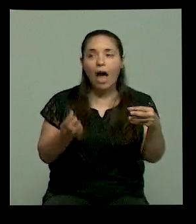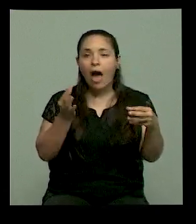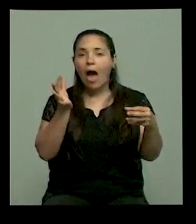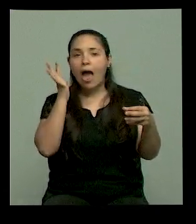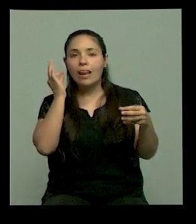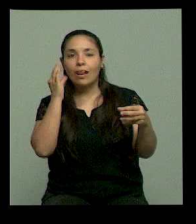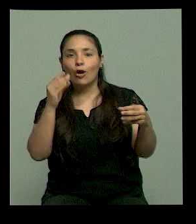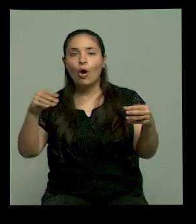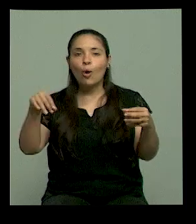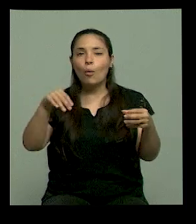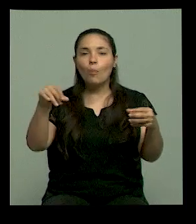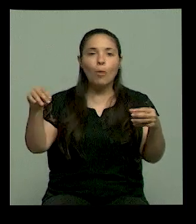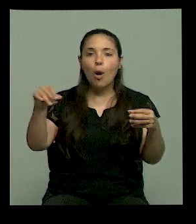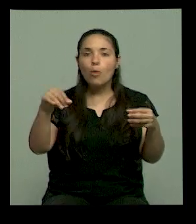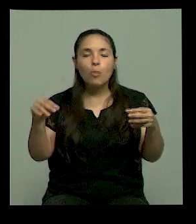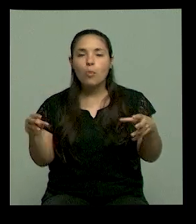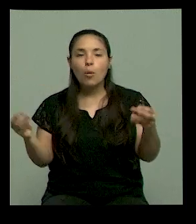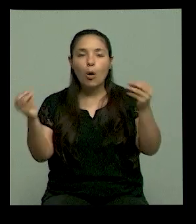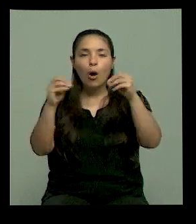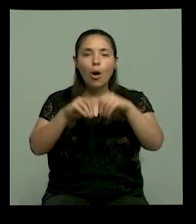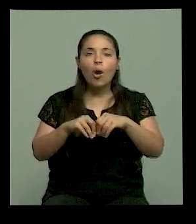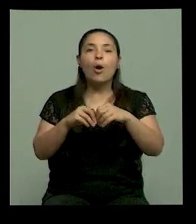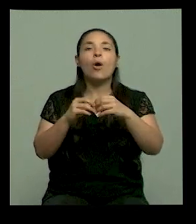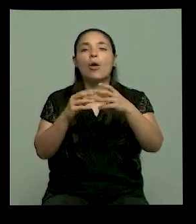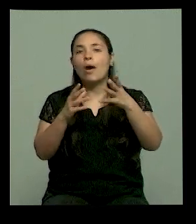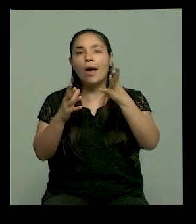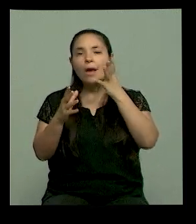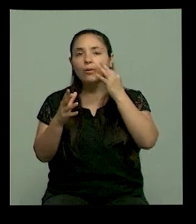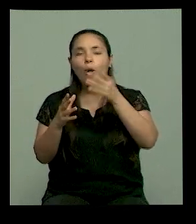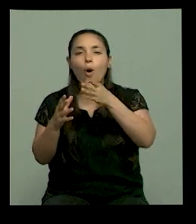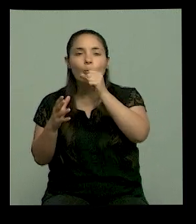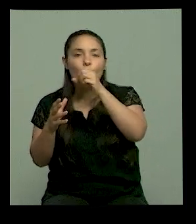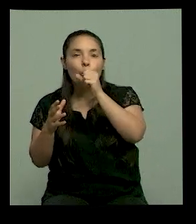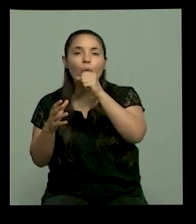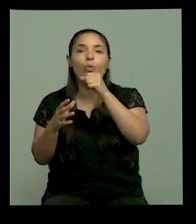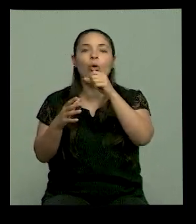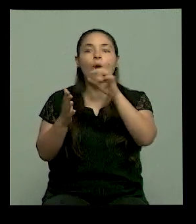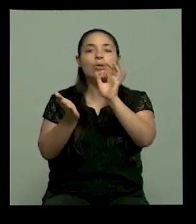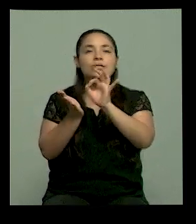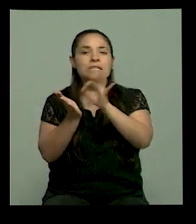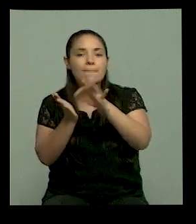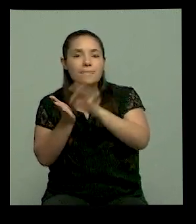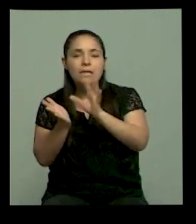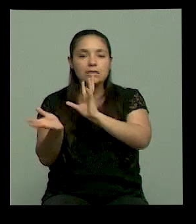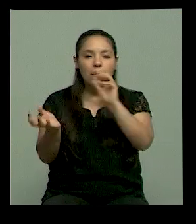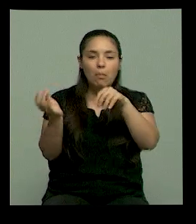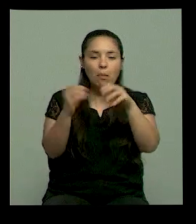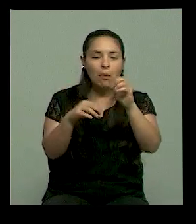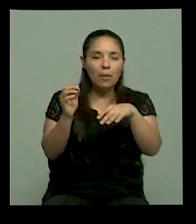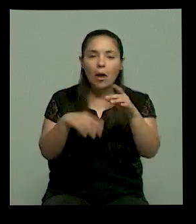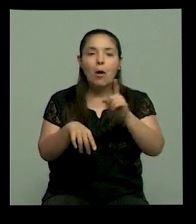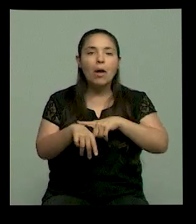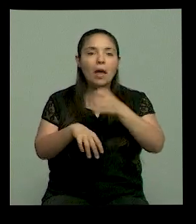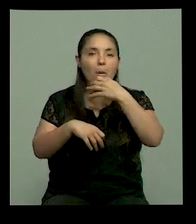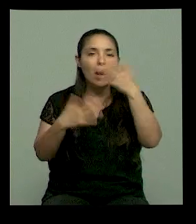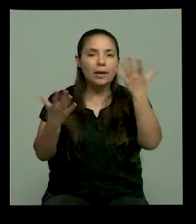polvo, o de algún tipo de jugo o de semilla o lo que fuera en cualquier horario del